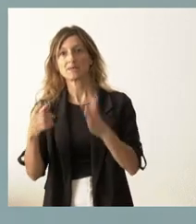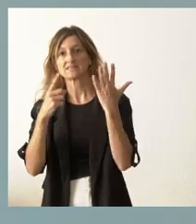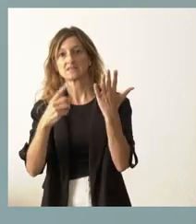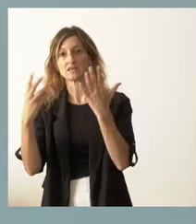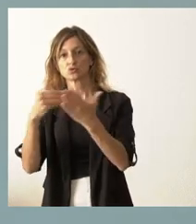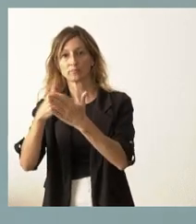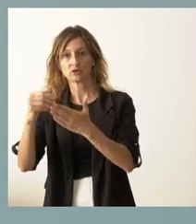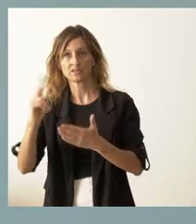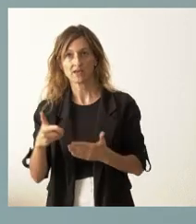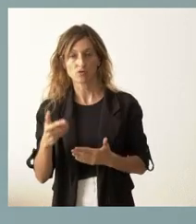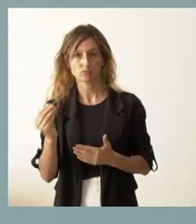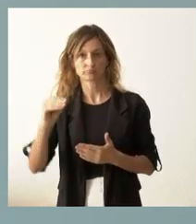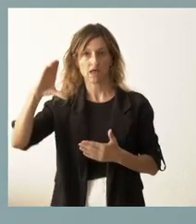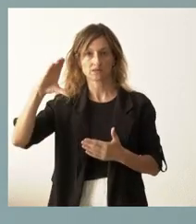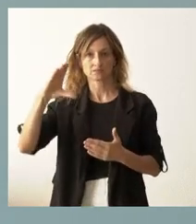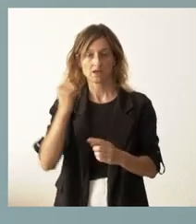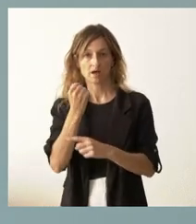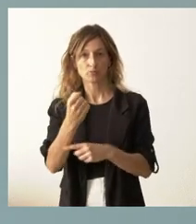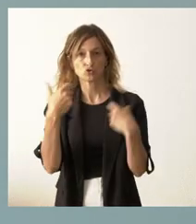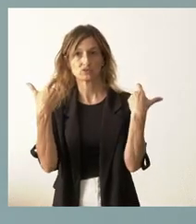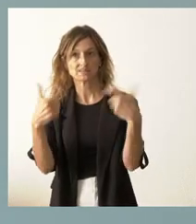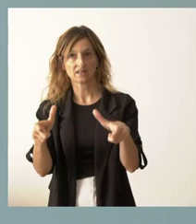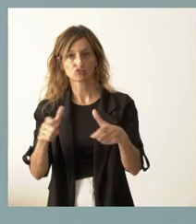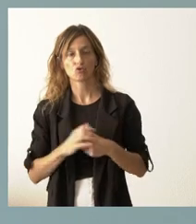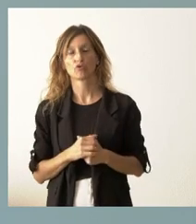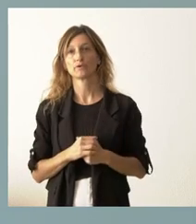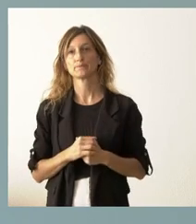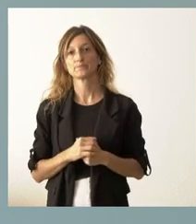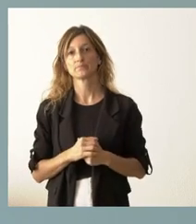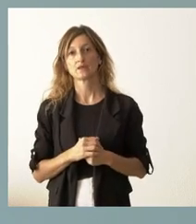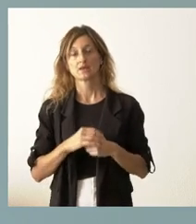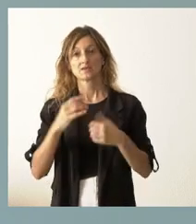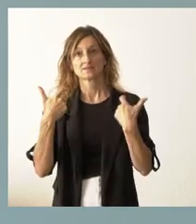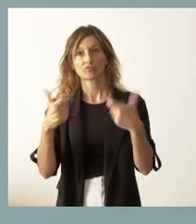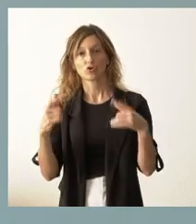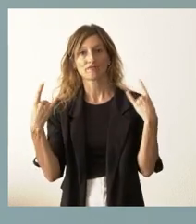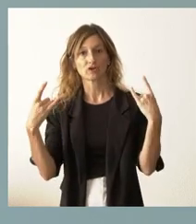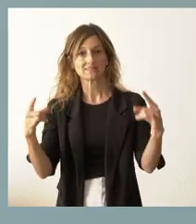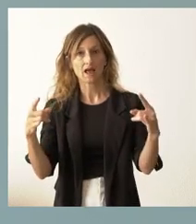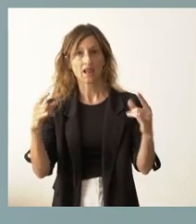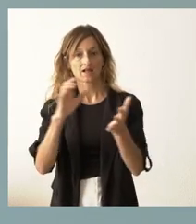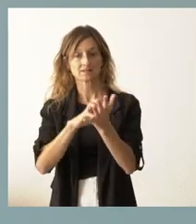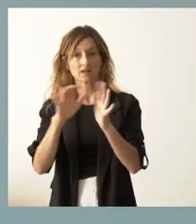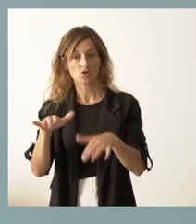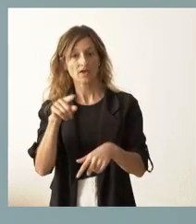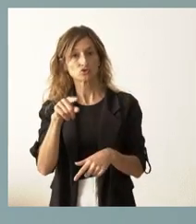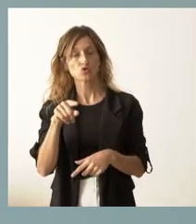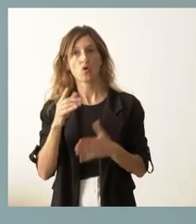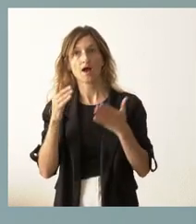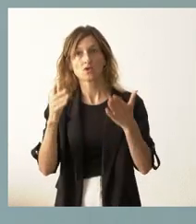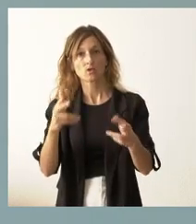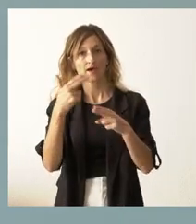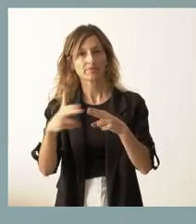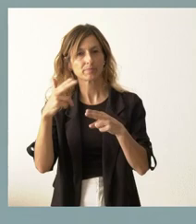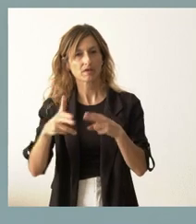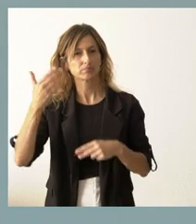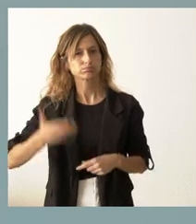de euros en el apoyo a este sector, que es el sector forestal en nuestra comunidad autónoma y que, por tanto, va a ayudar a una actividad muy